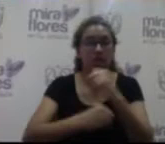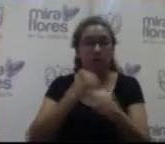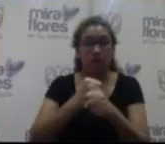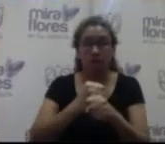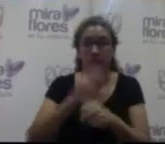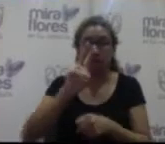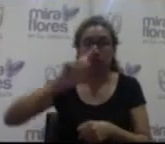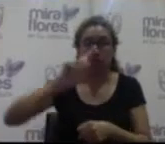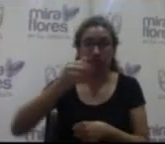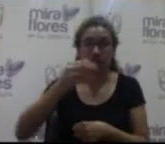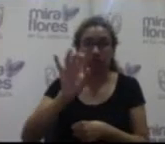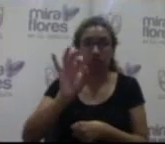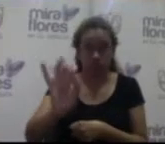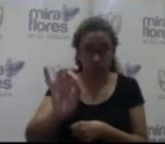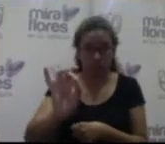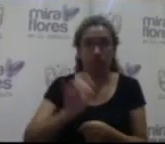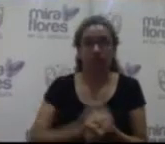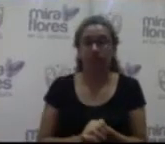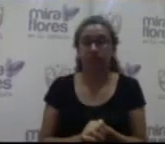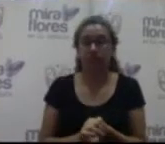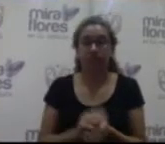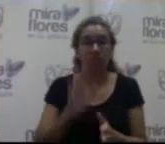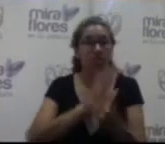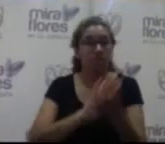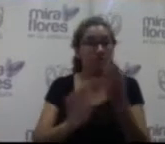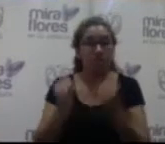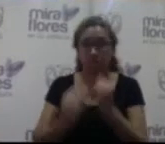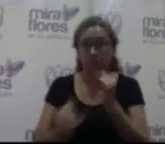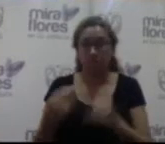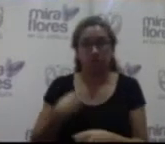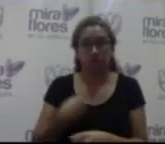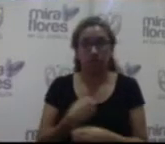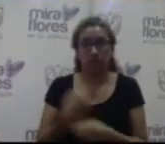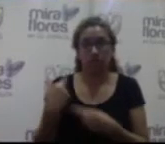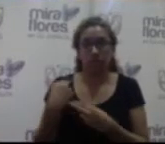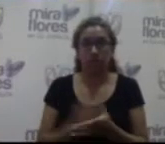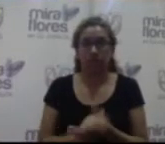2018 eso sería todo señor alcalde de nuestra parte